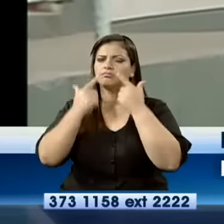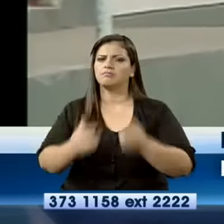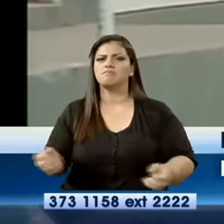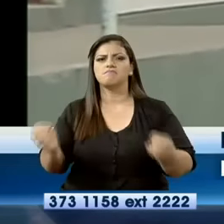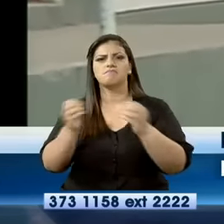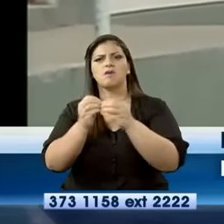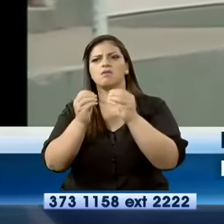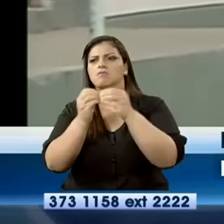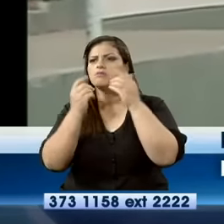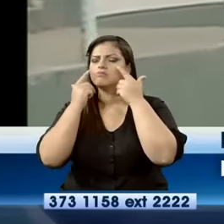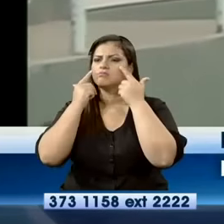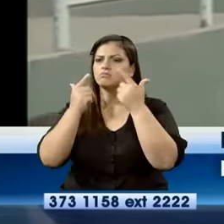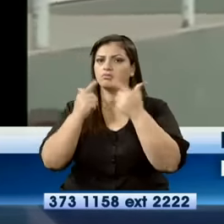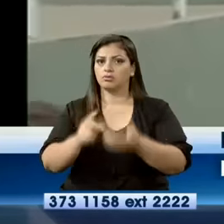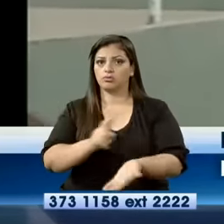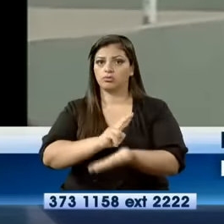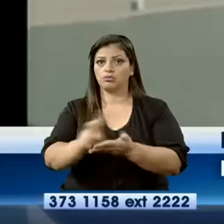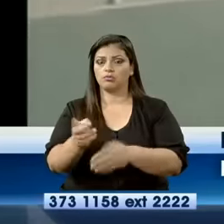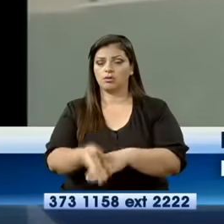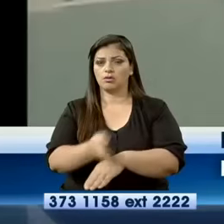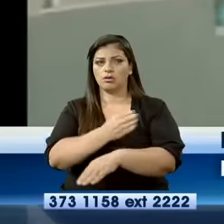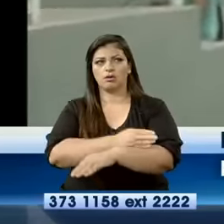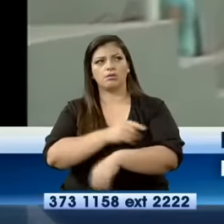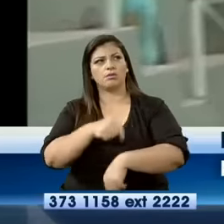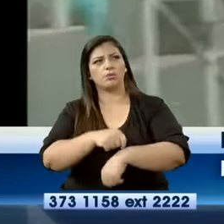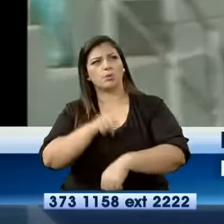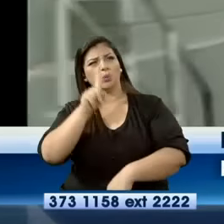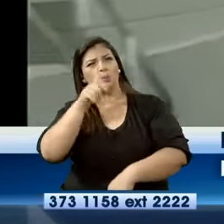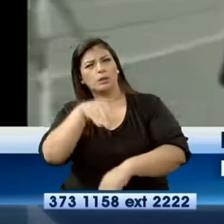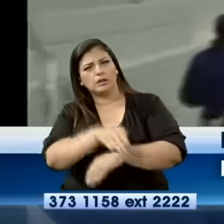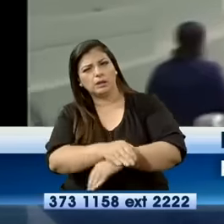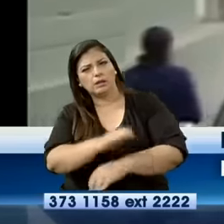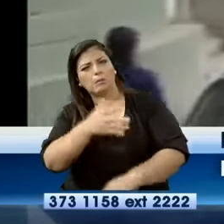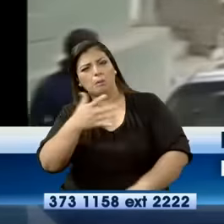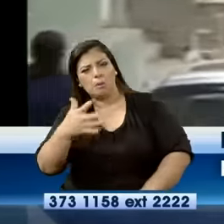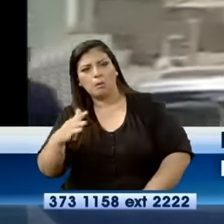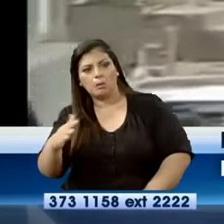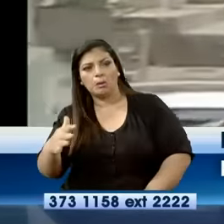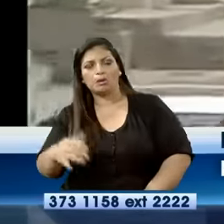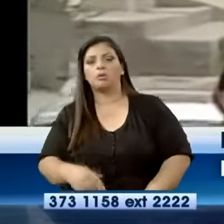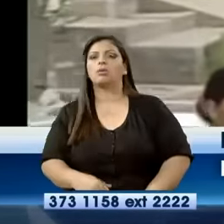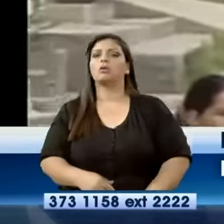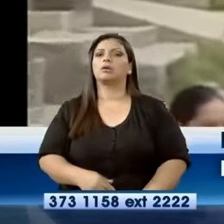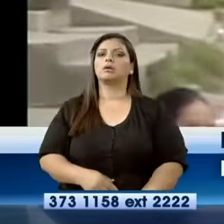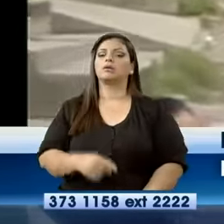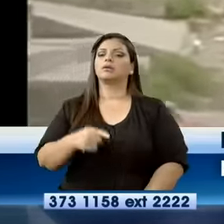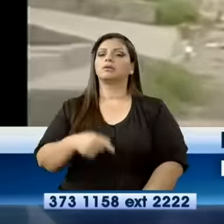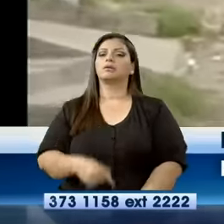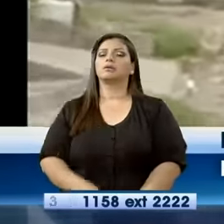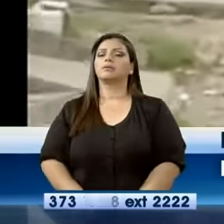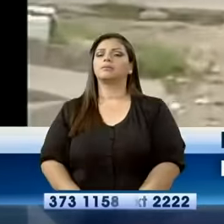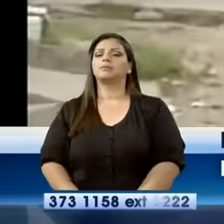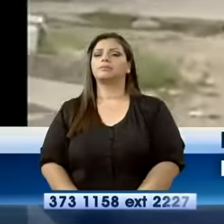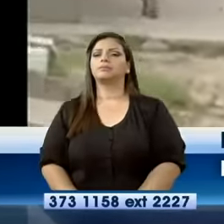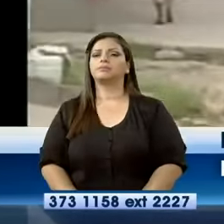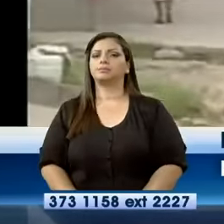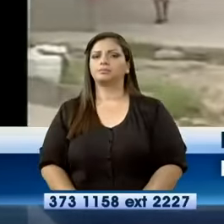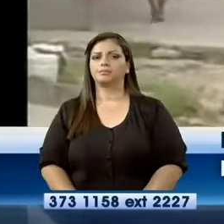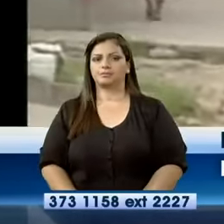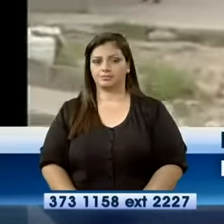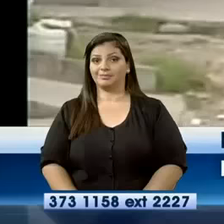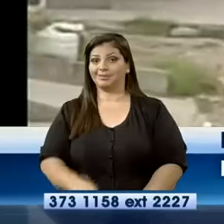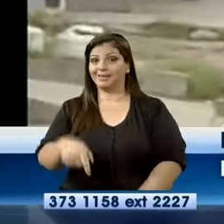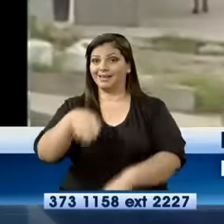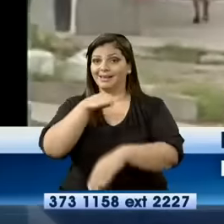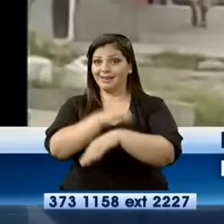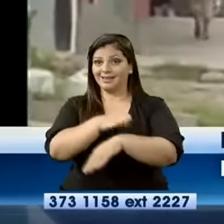dos semanas también, a eso de la una de la tarde, porque esta institución es de doble jornada, en la tarde estudian octavo, noveno